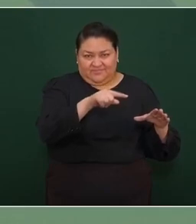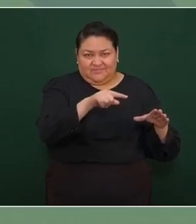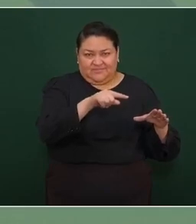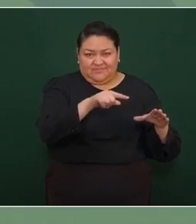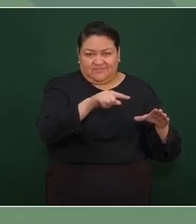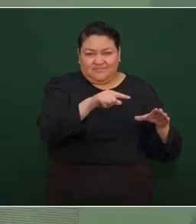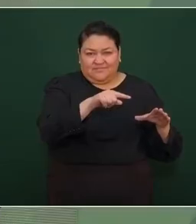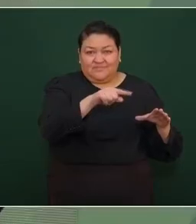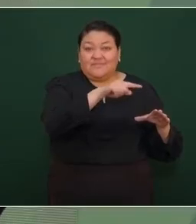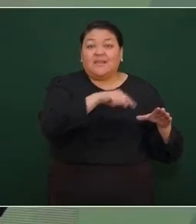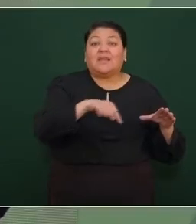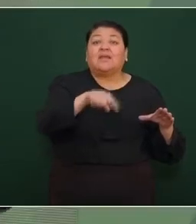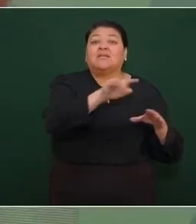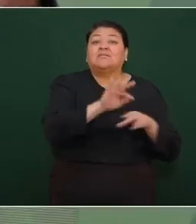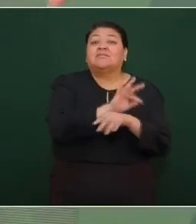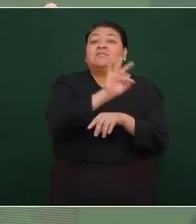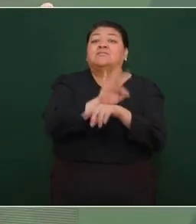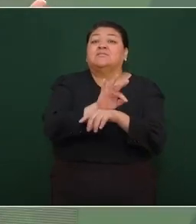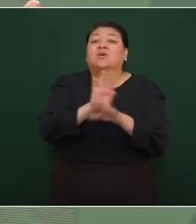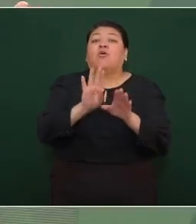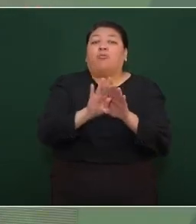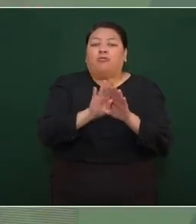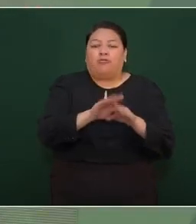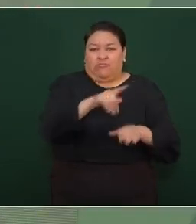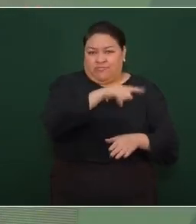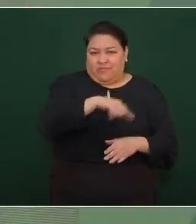la del poder